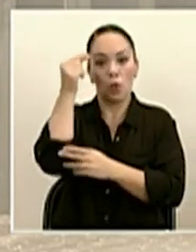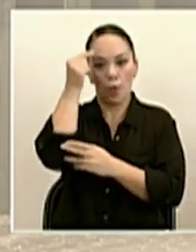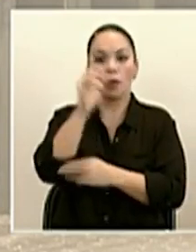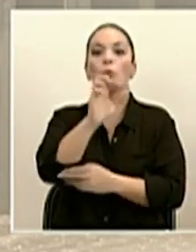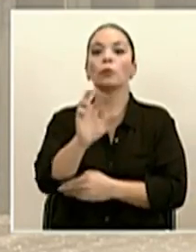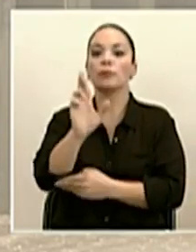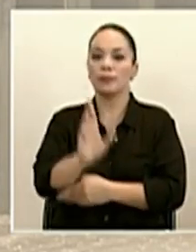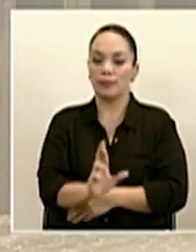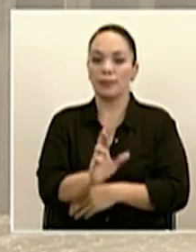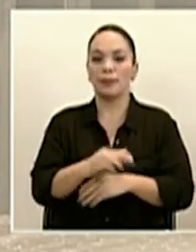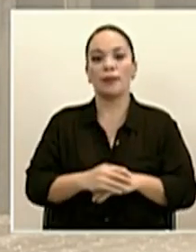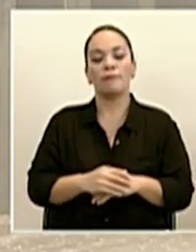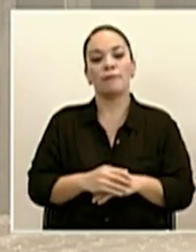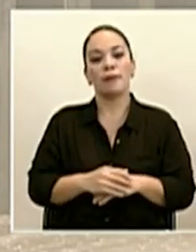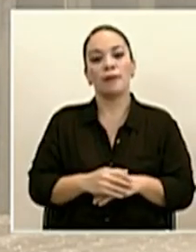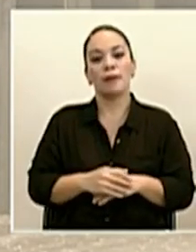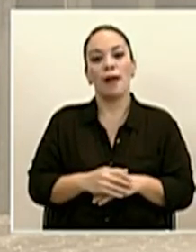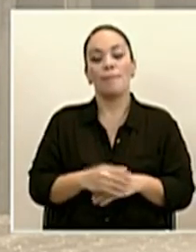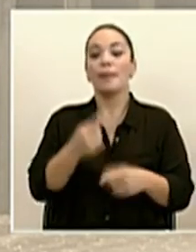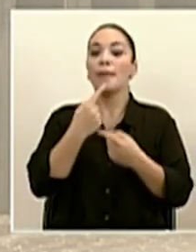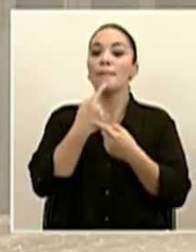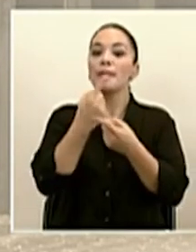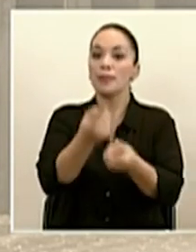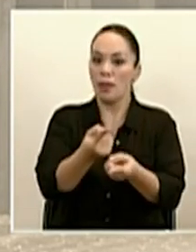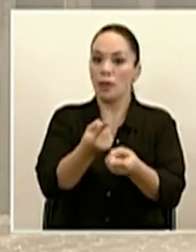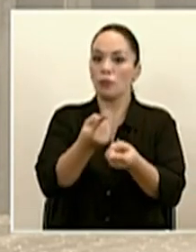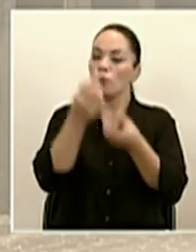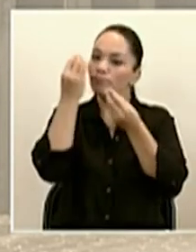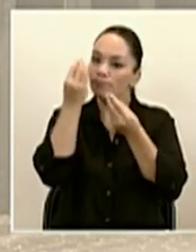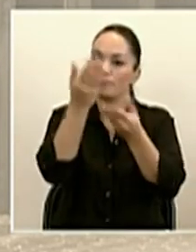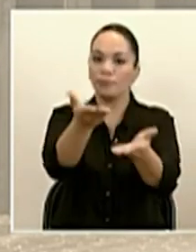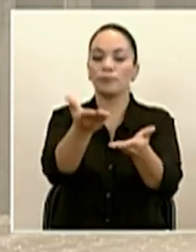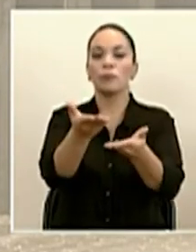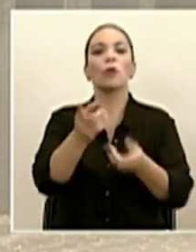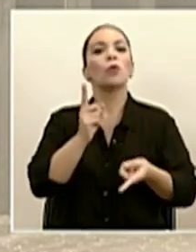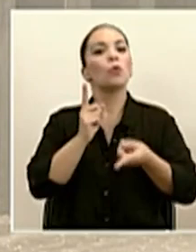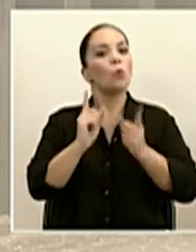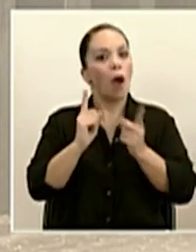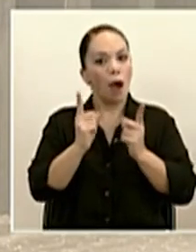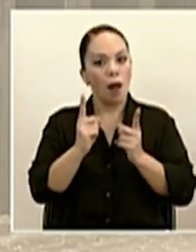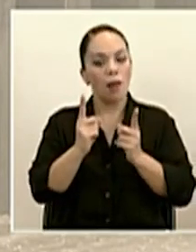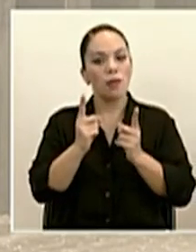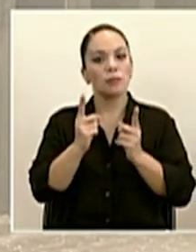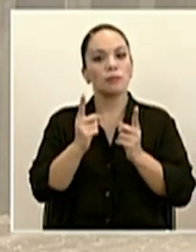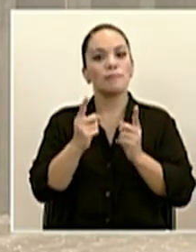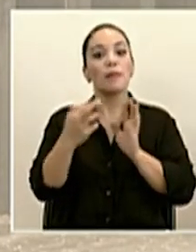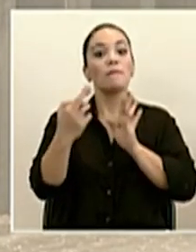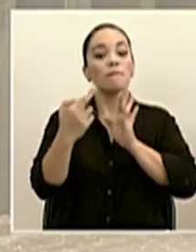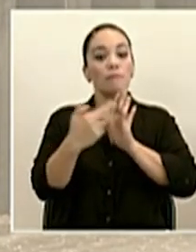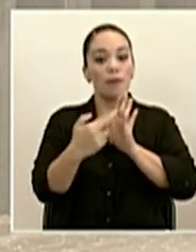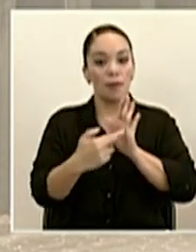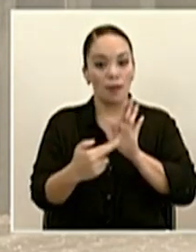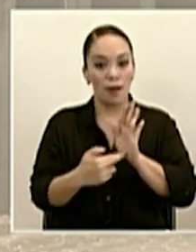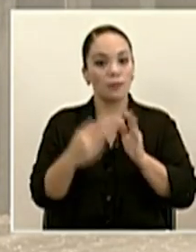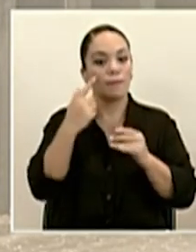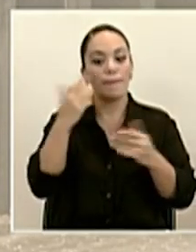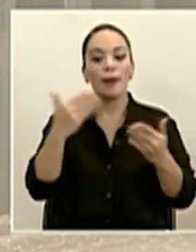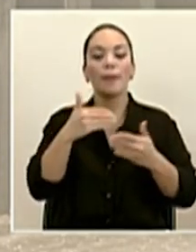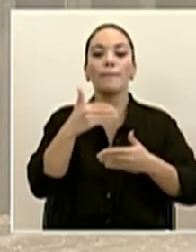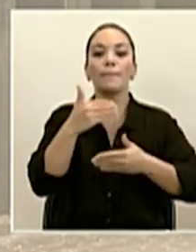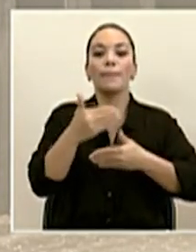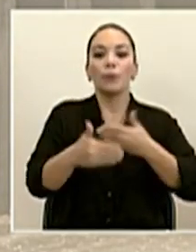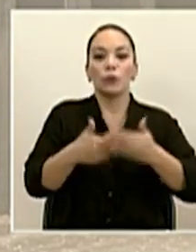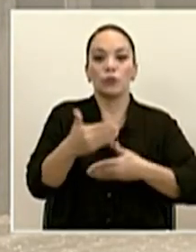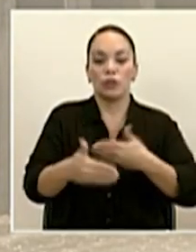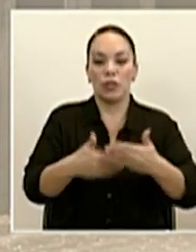República estará emitiendo, dando a conocer cuáles son las reglas para el proceso que